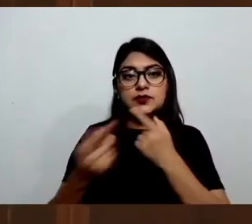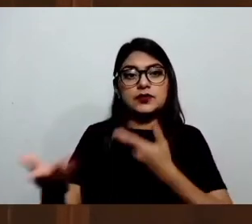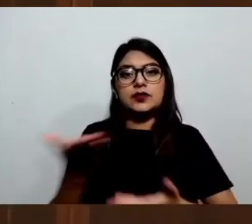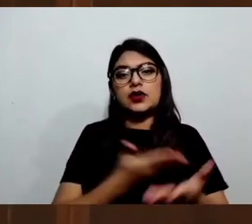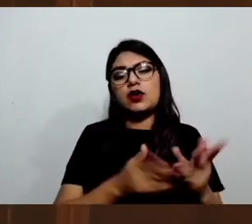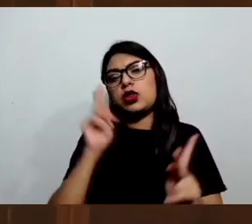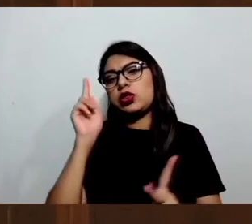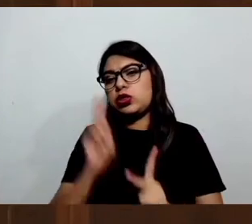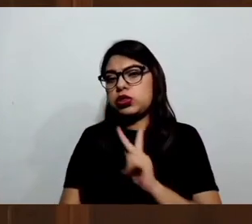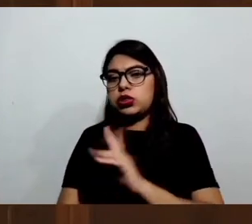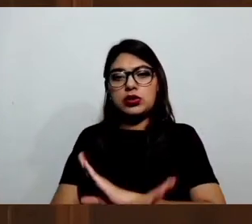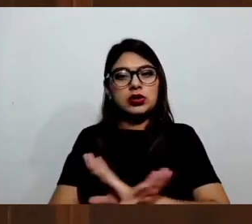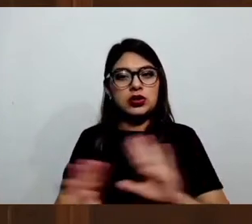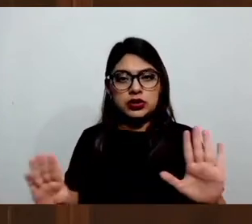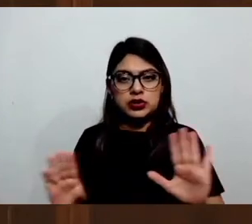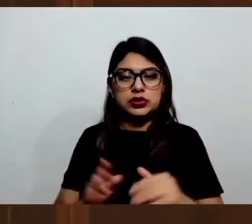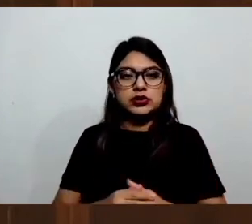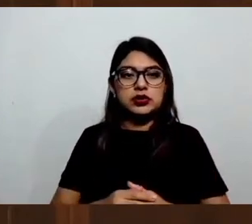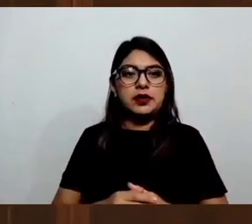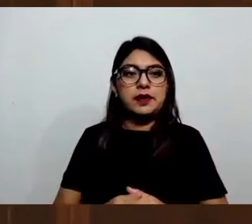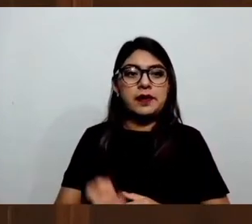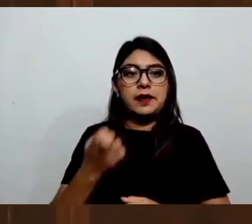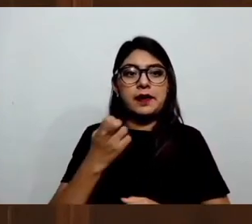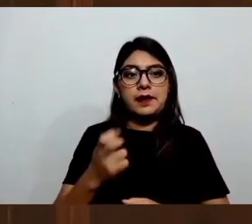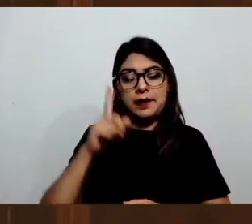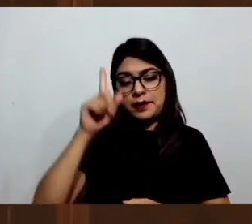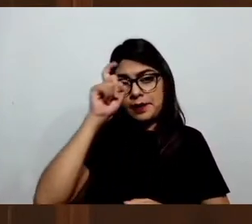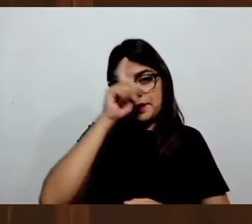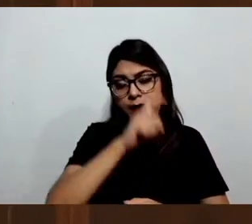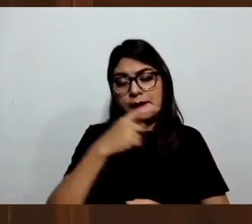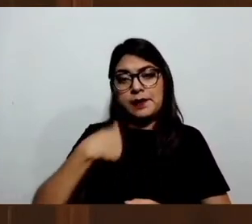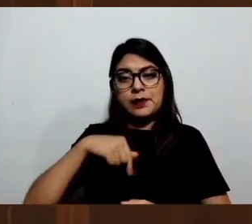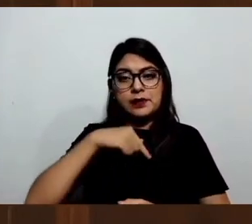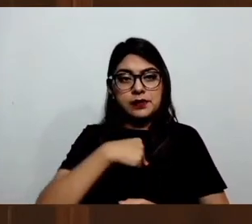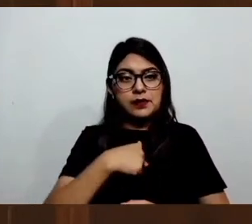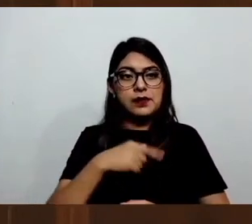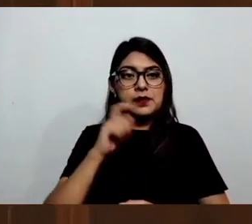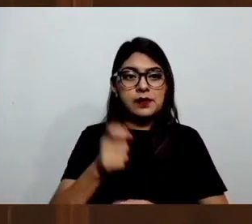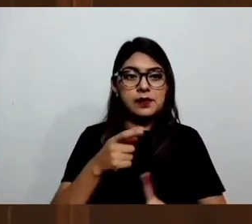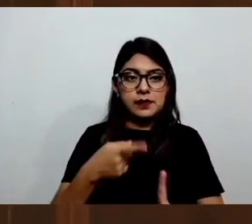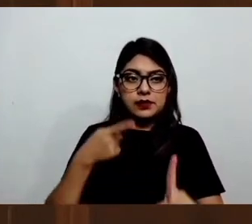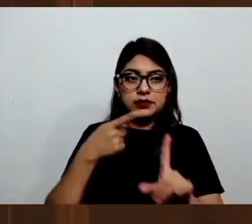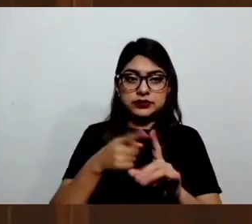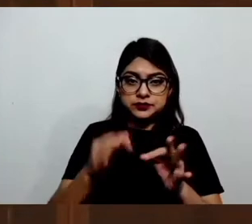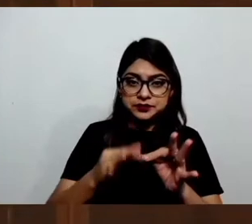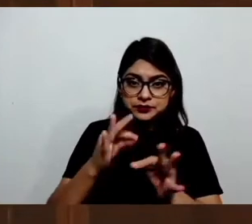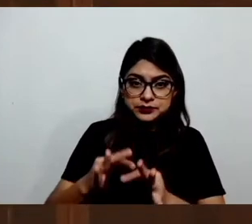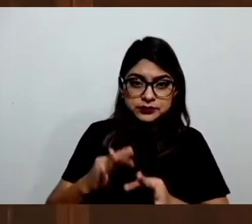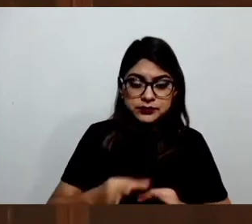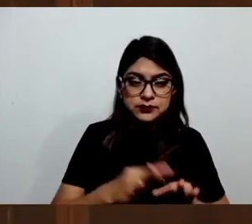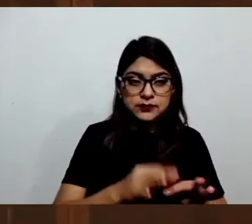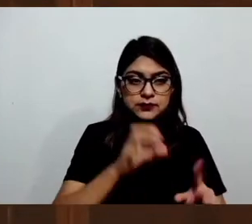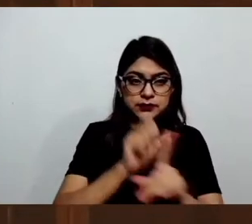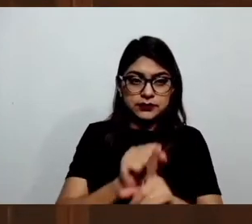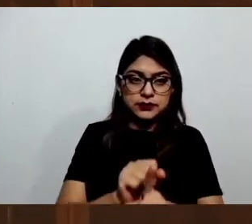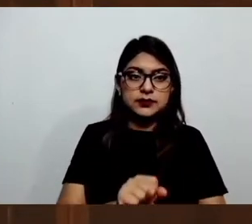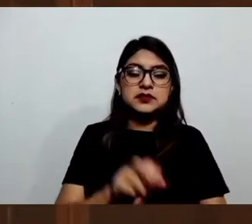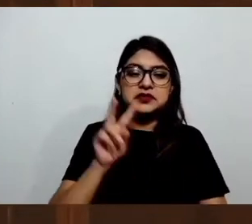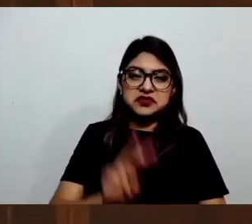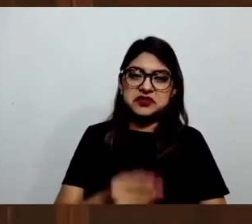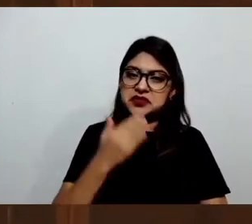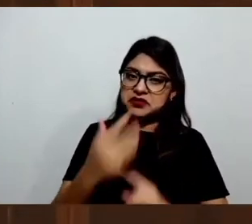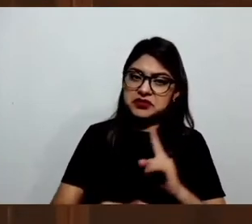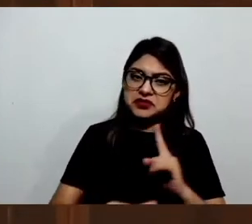es muy difícil llegar a conclusiones. Y qué bueno que hay equilibrios aquí en esta legislatura,